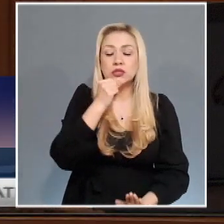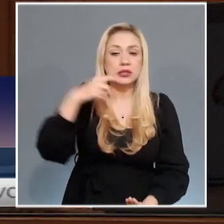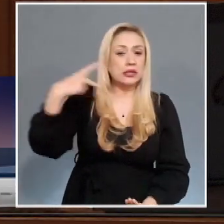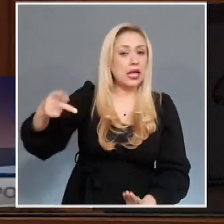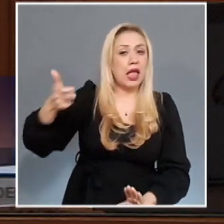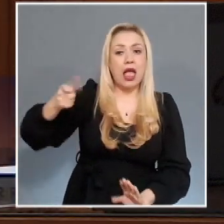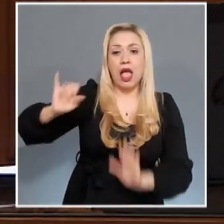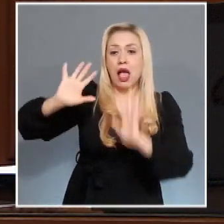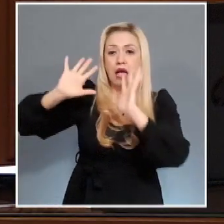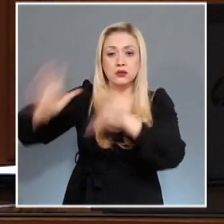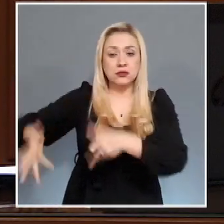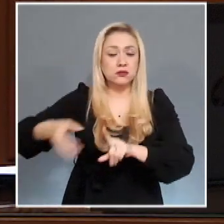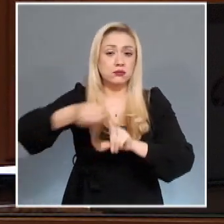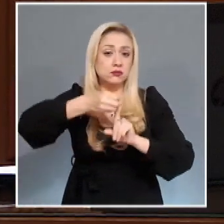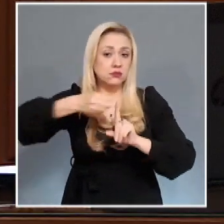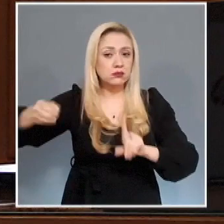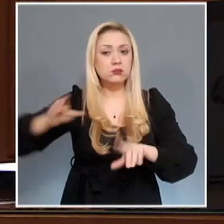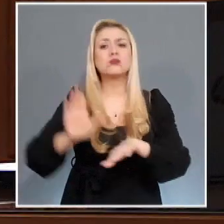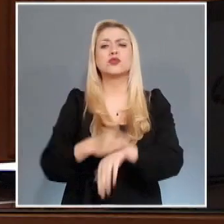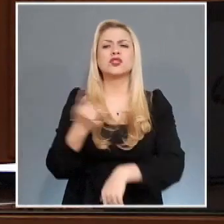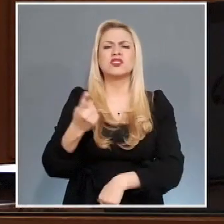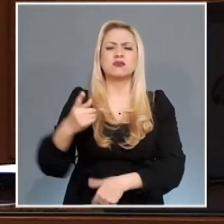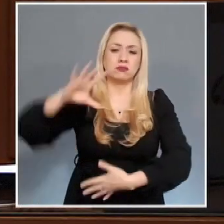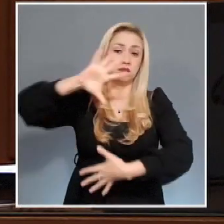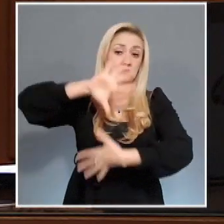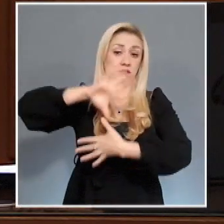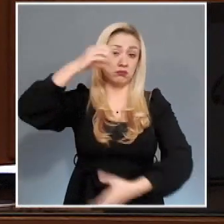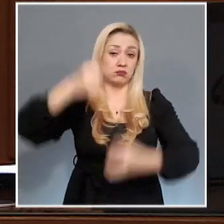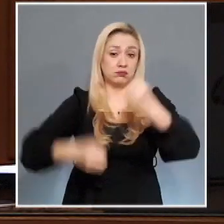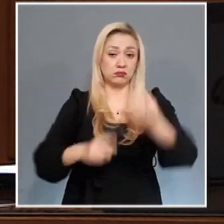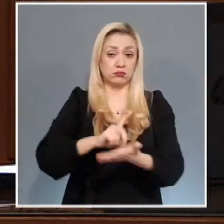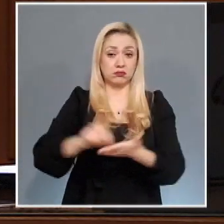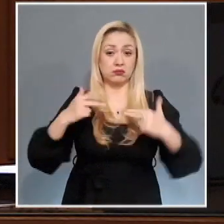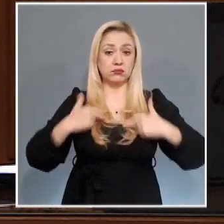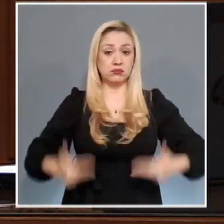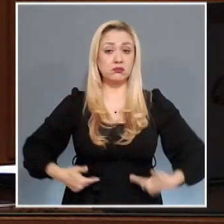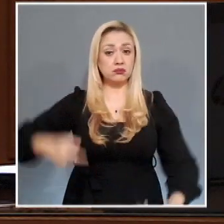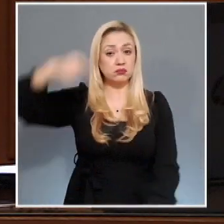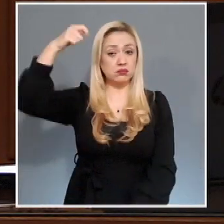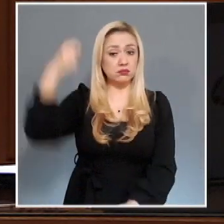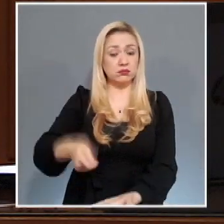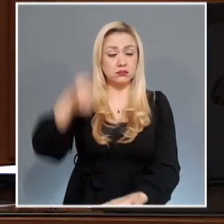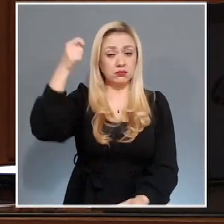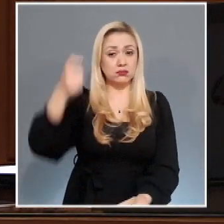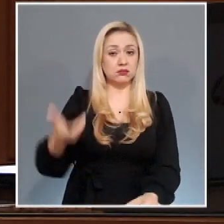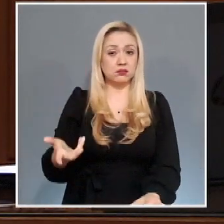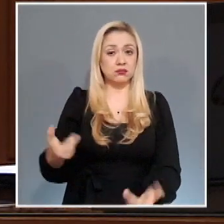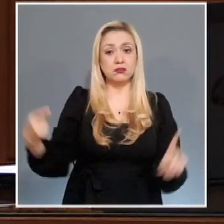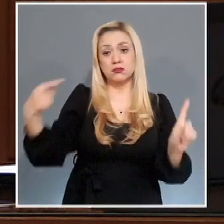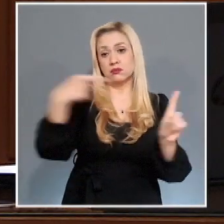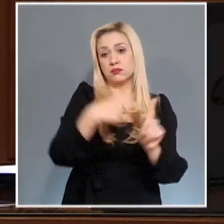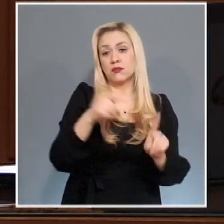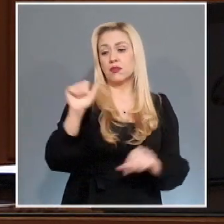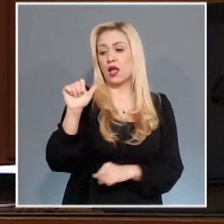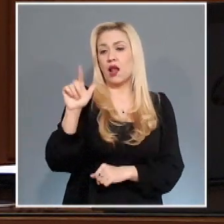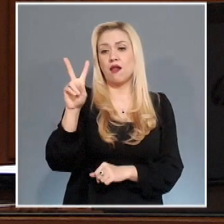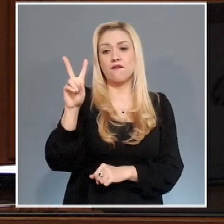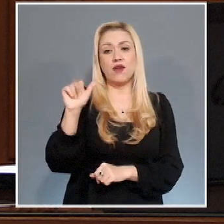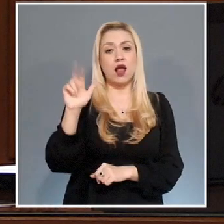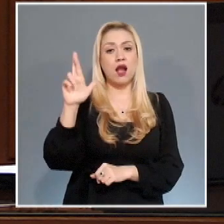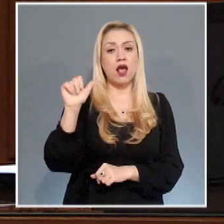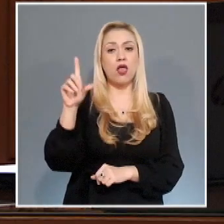expuesto la Corte Interamericana de Derechos Humanos, en el caso concretamente Alvarado Espinosa y otros contra